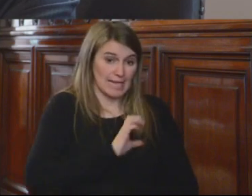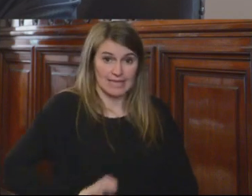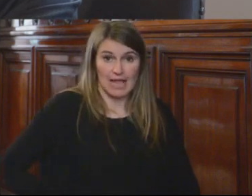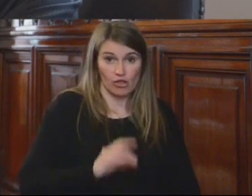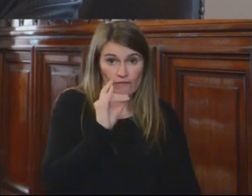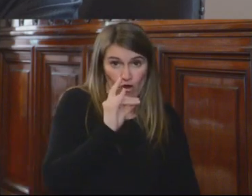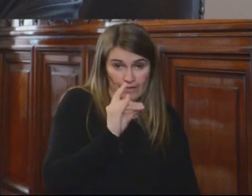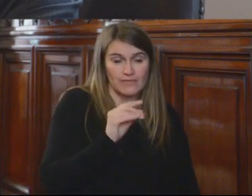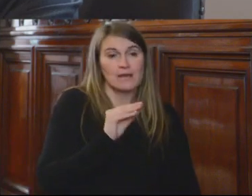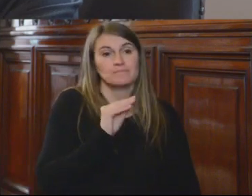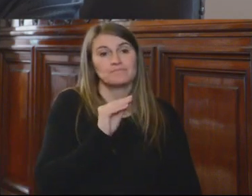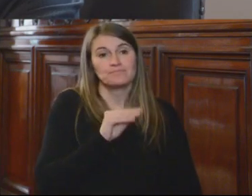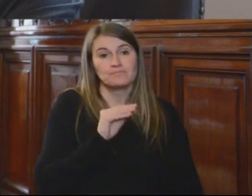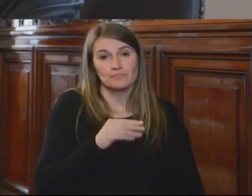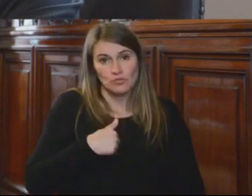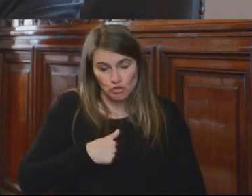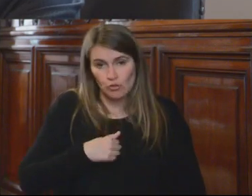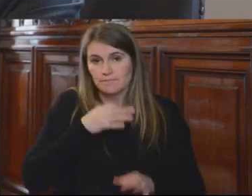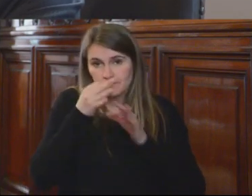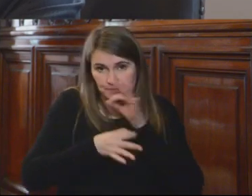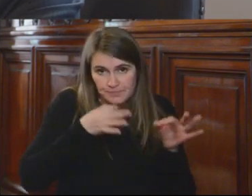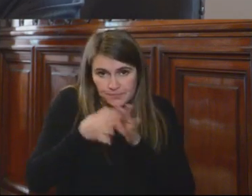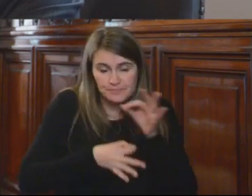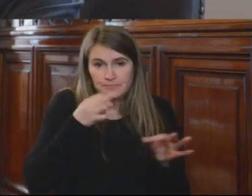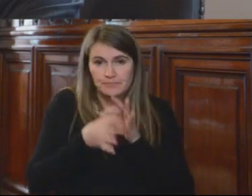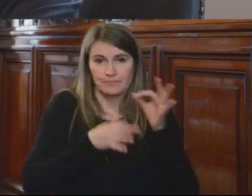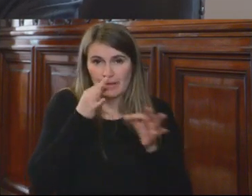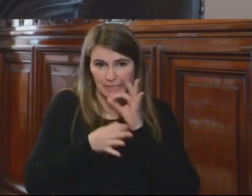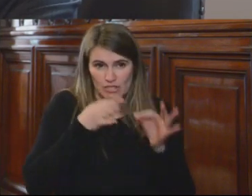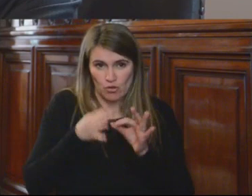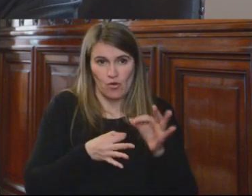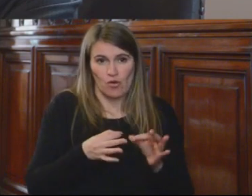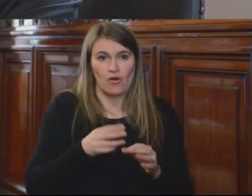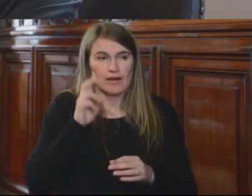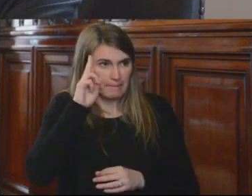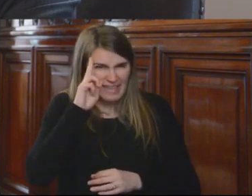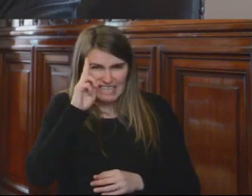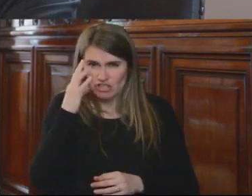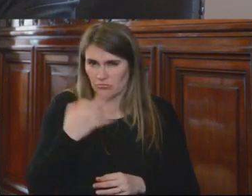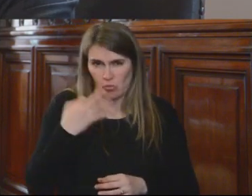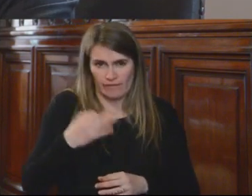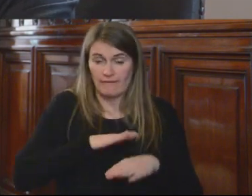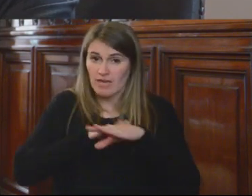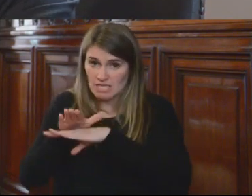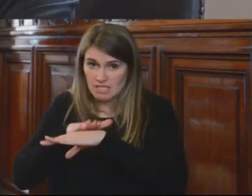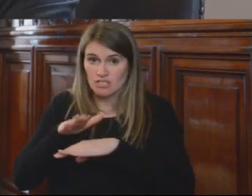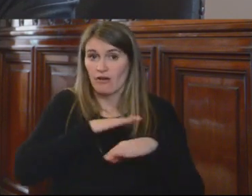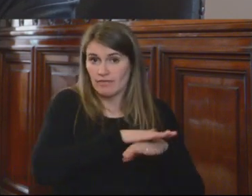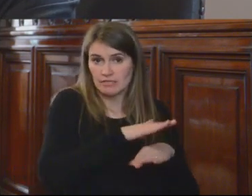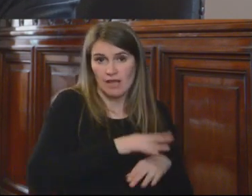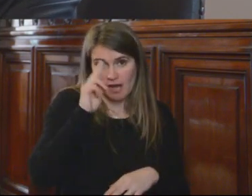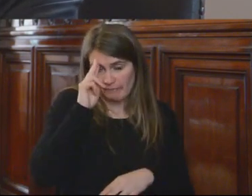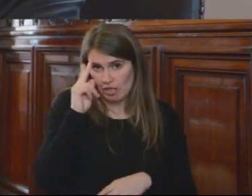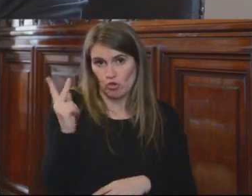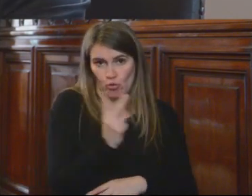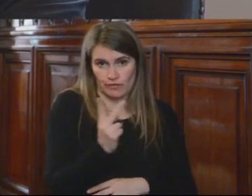Advierto y expreso satisfacción por el clima de respeto que se ha, con la que se ha llevado a